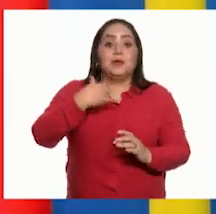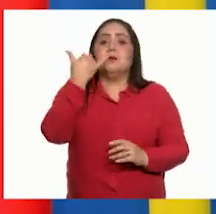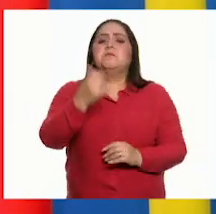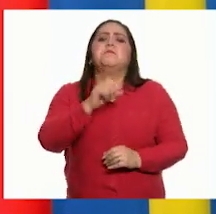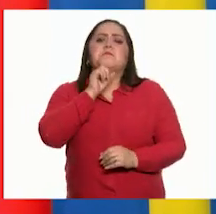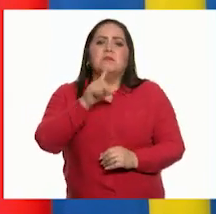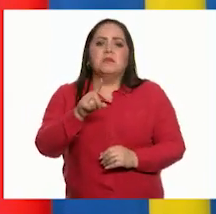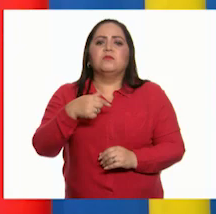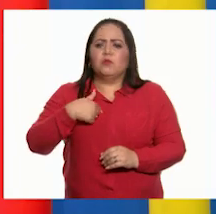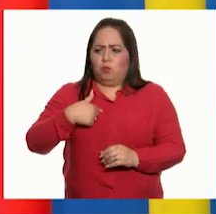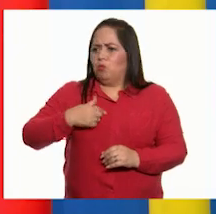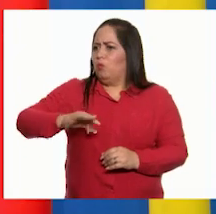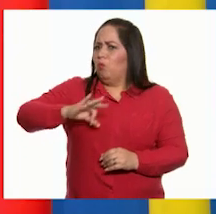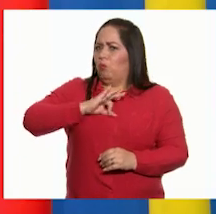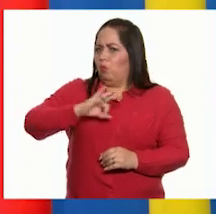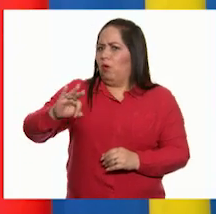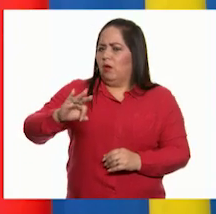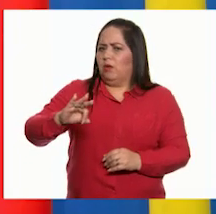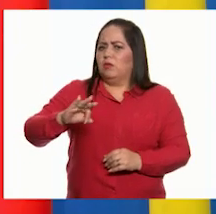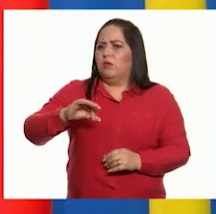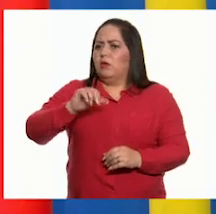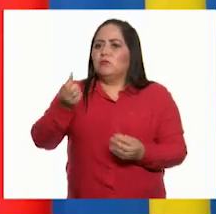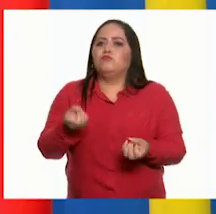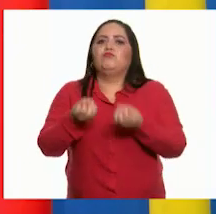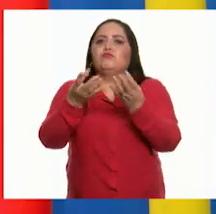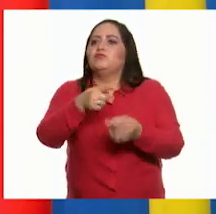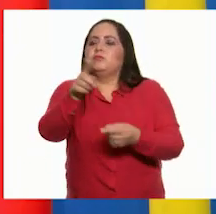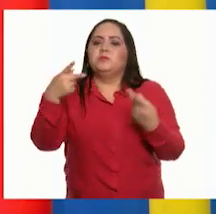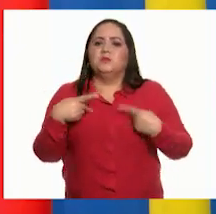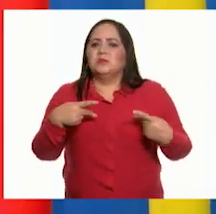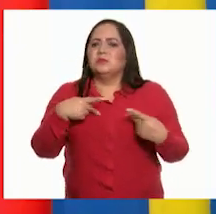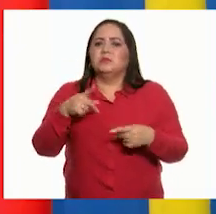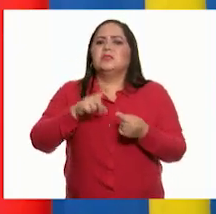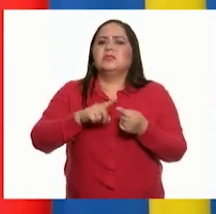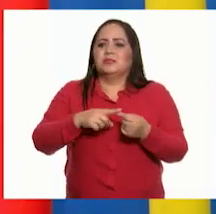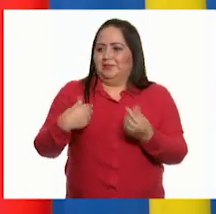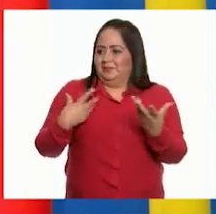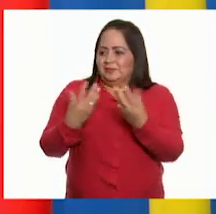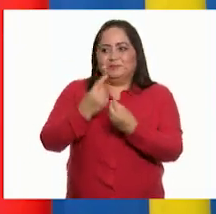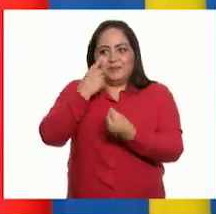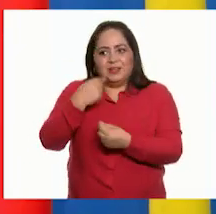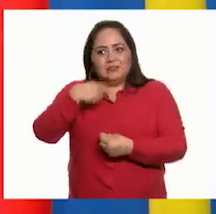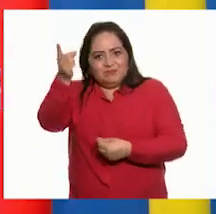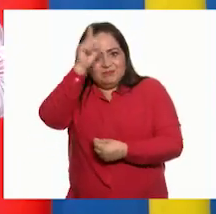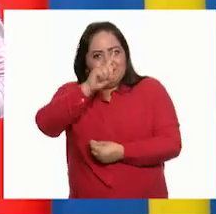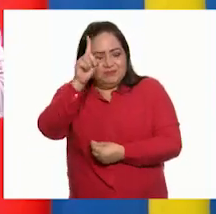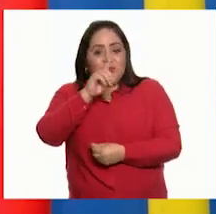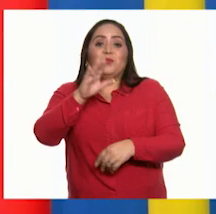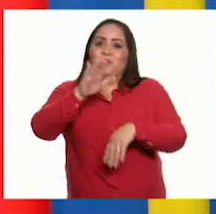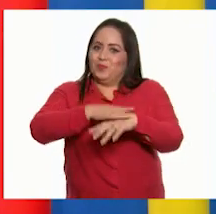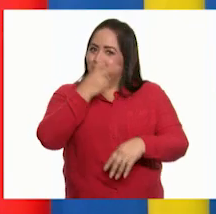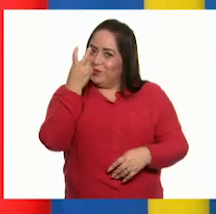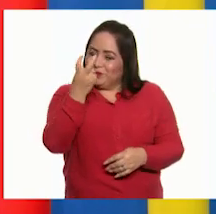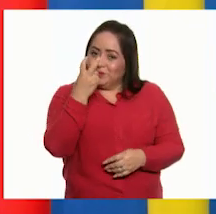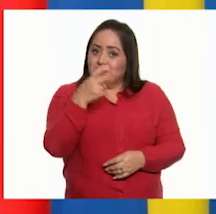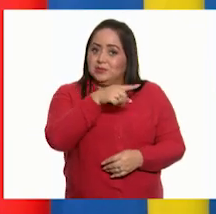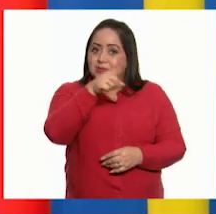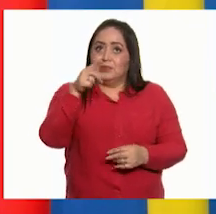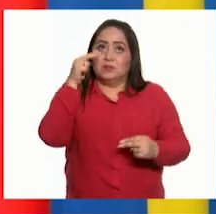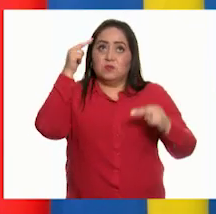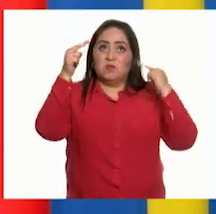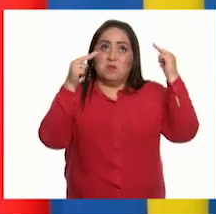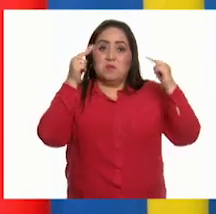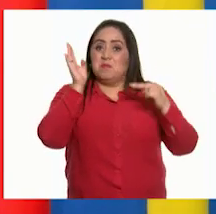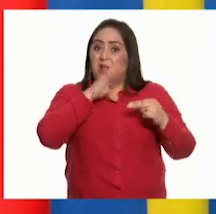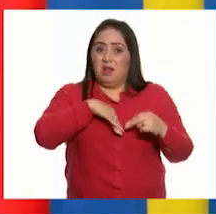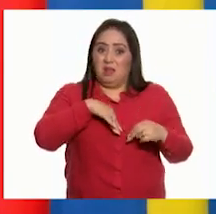todo, soy capaz de compartirlo asertivamente con las personas con quienes convivo. Así que la nube de mal